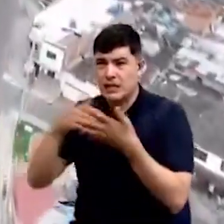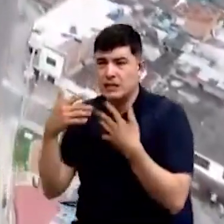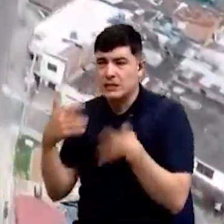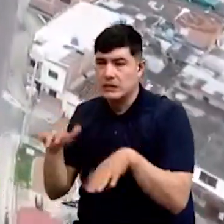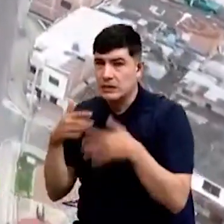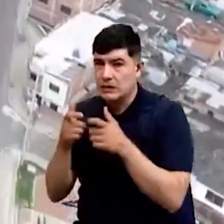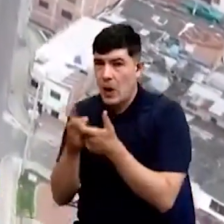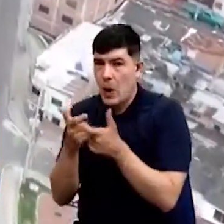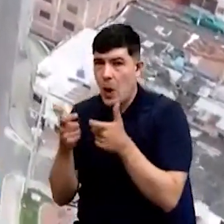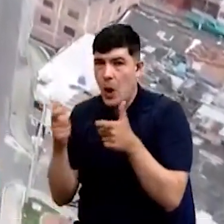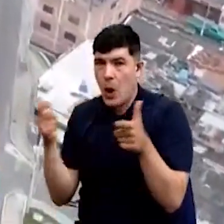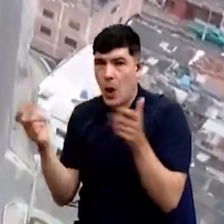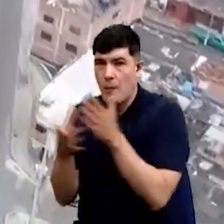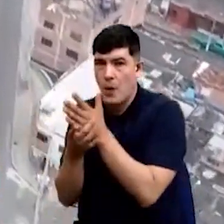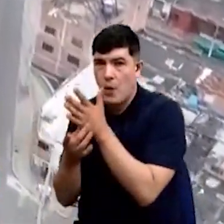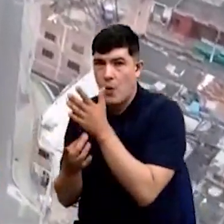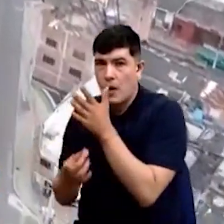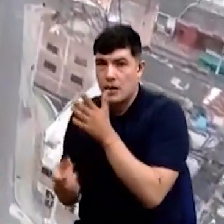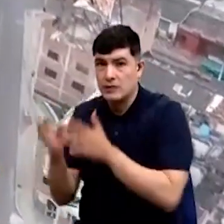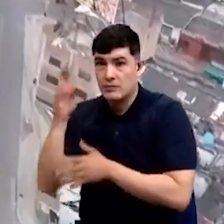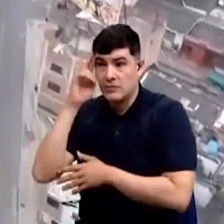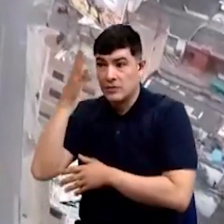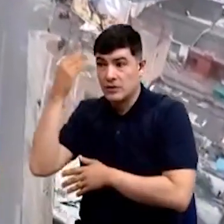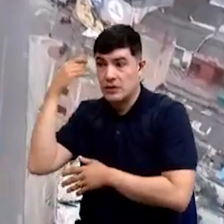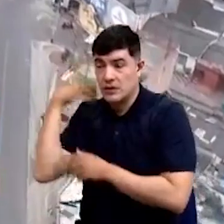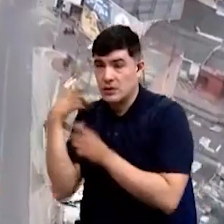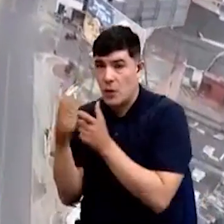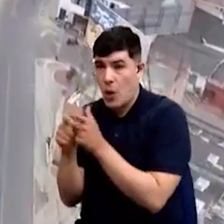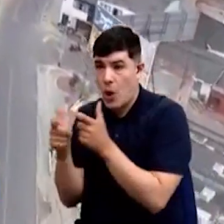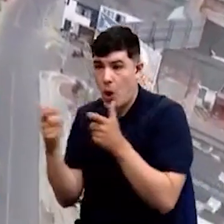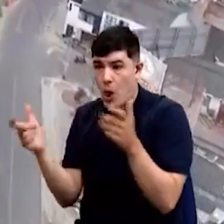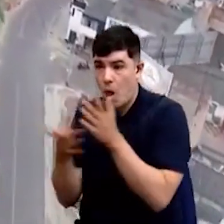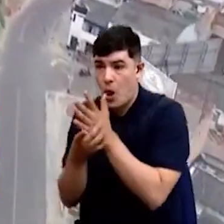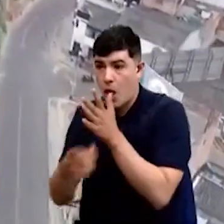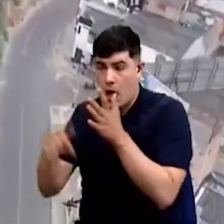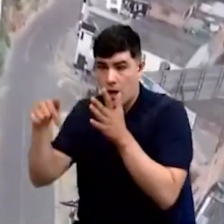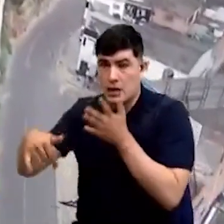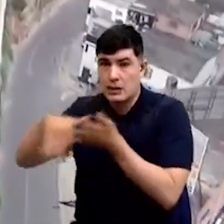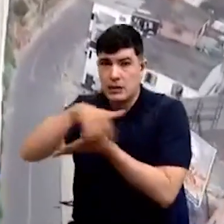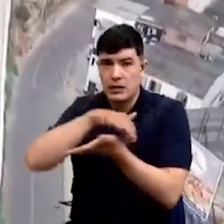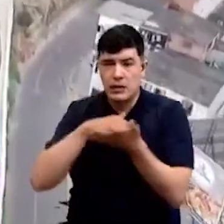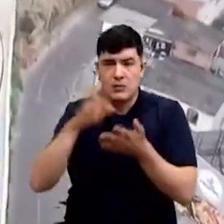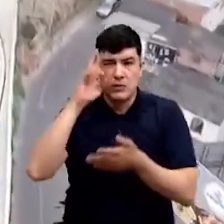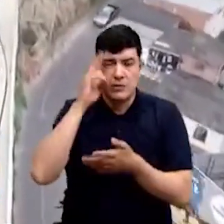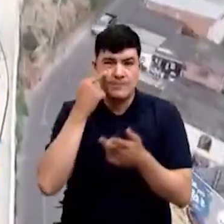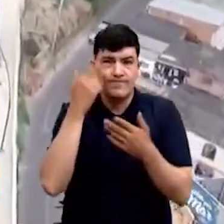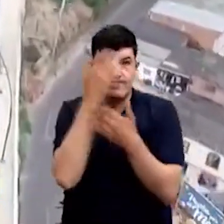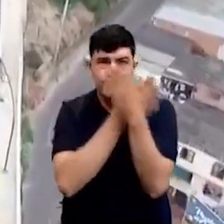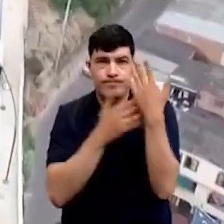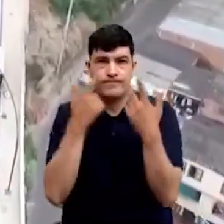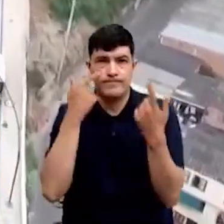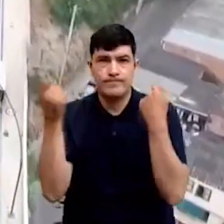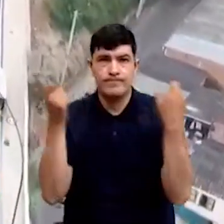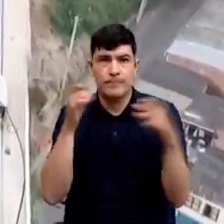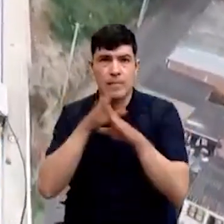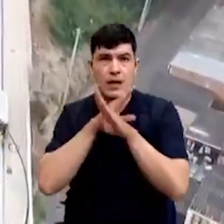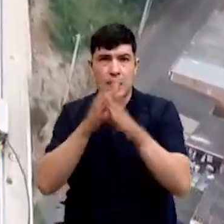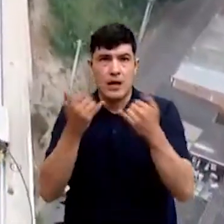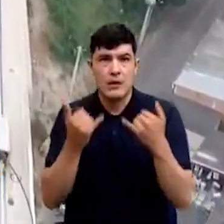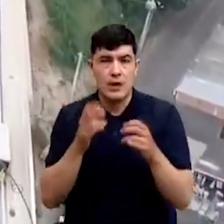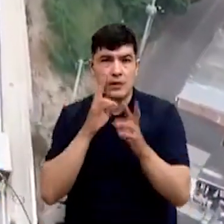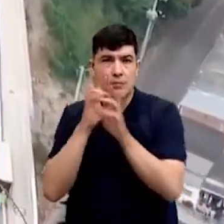meta y por el contrario la pobreza viene aumentando año tras año en el departamento y tenemos